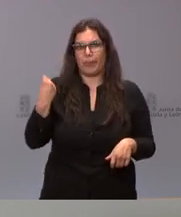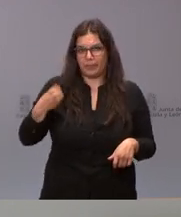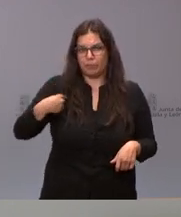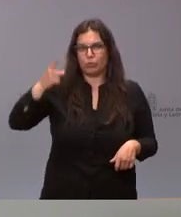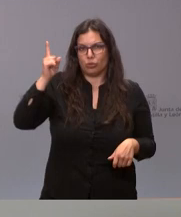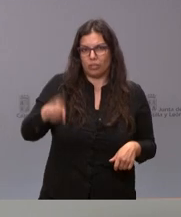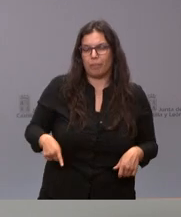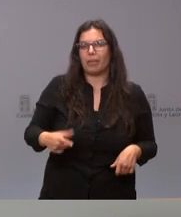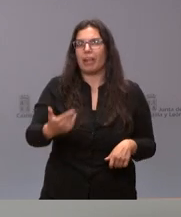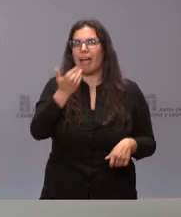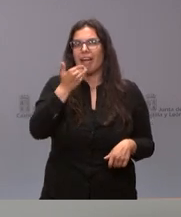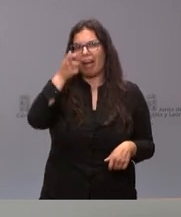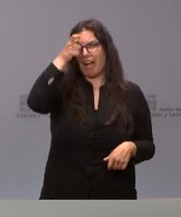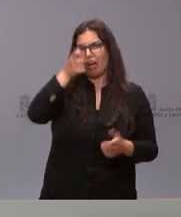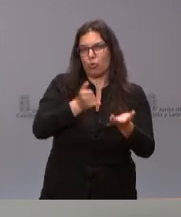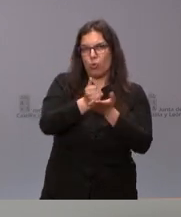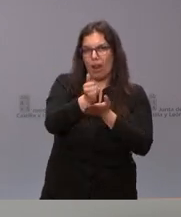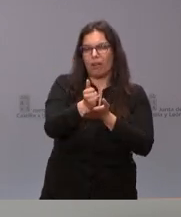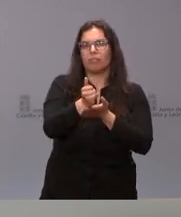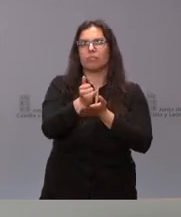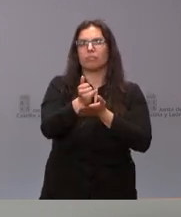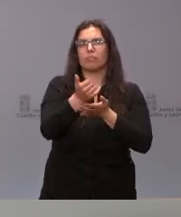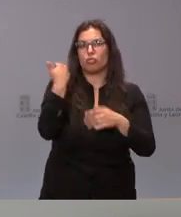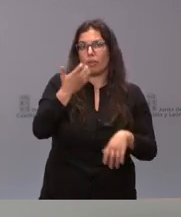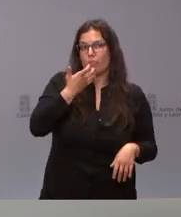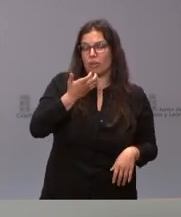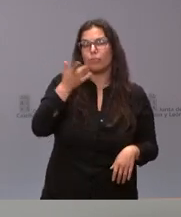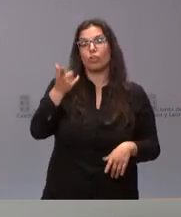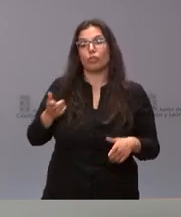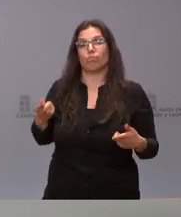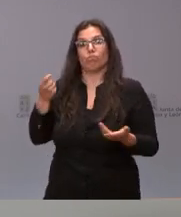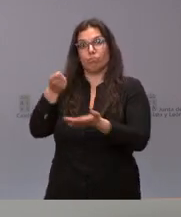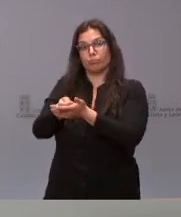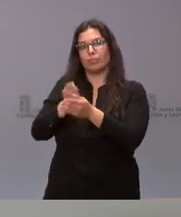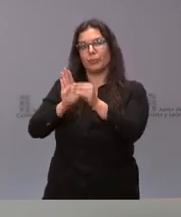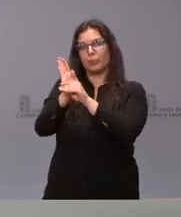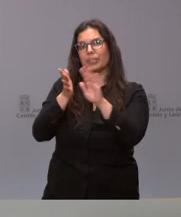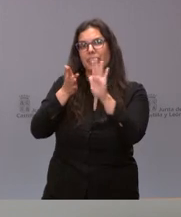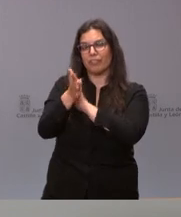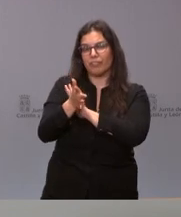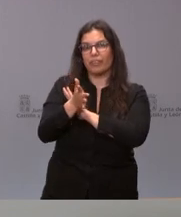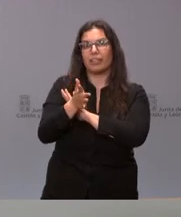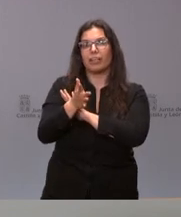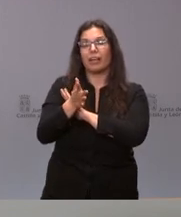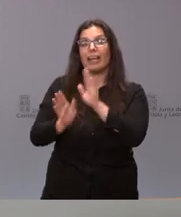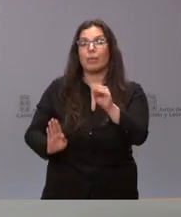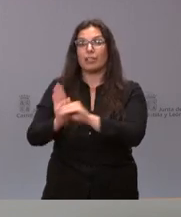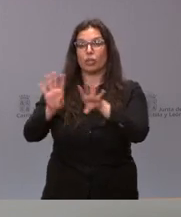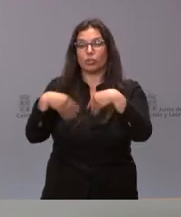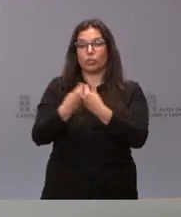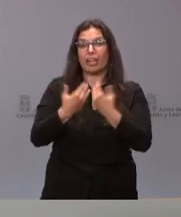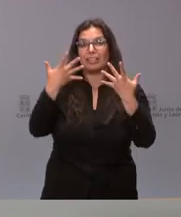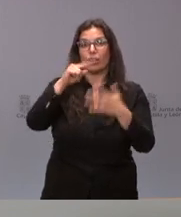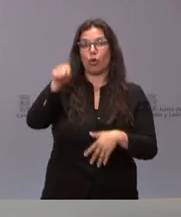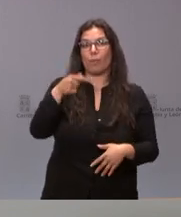caja rural de Soria. Y esta aportación va a suponer una inversión inducida de 10,5 millones de euros y un